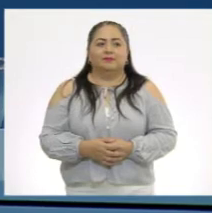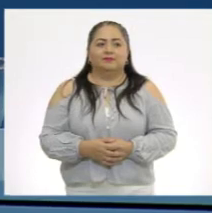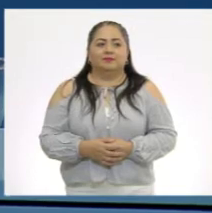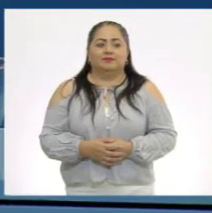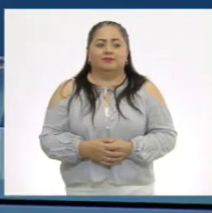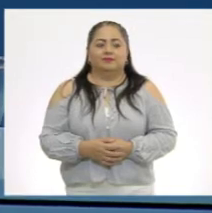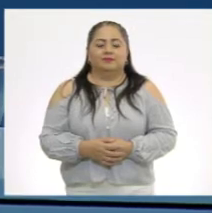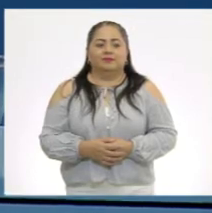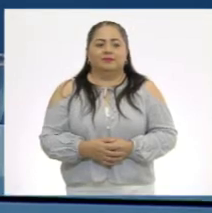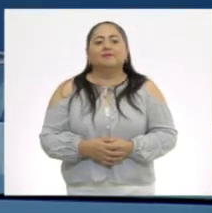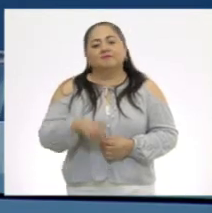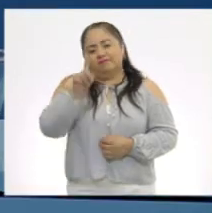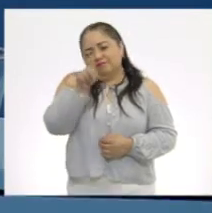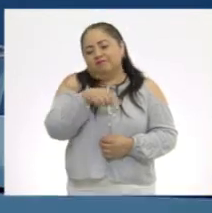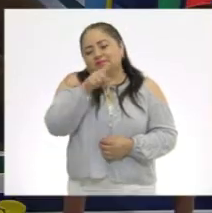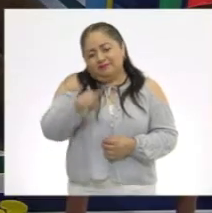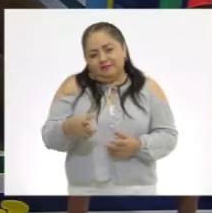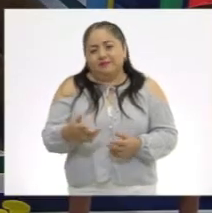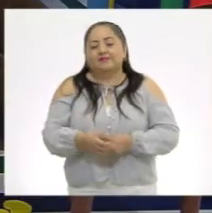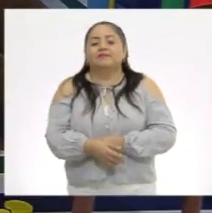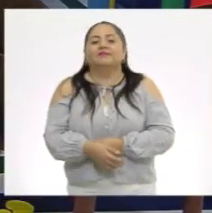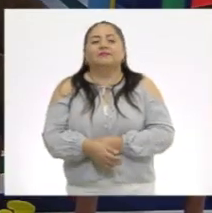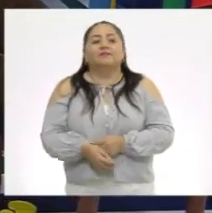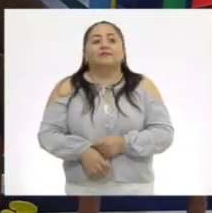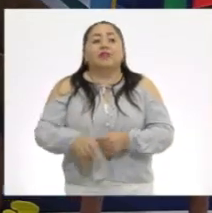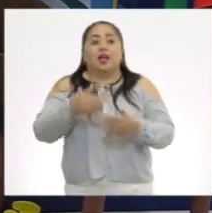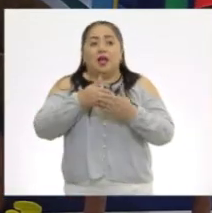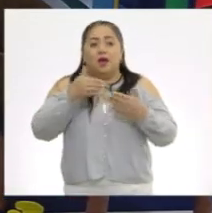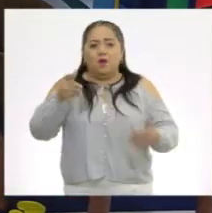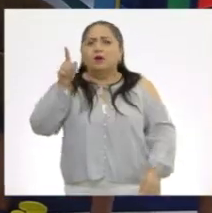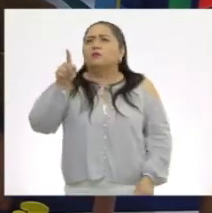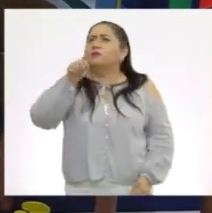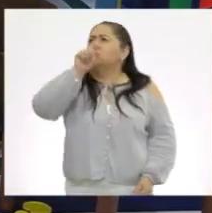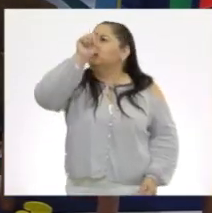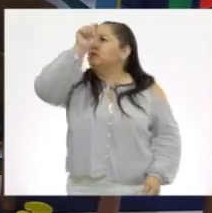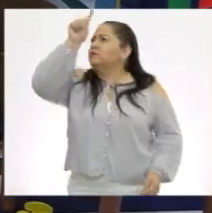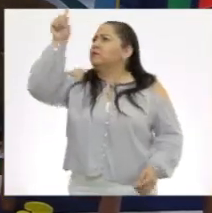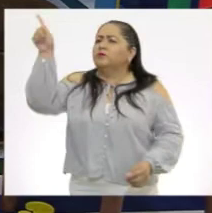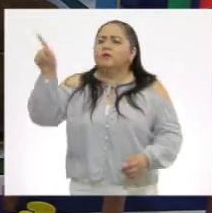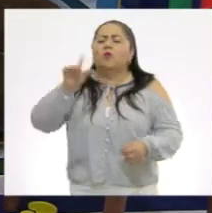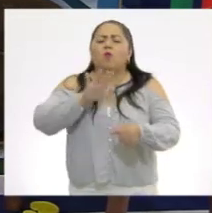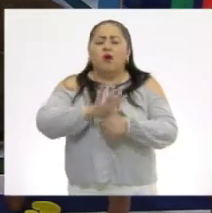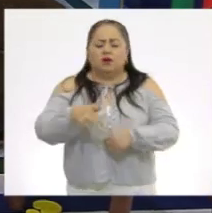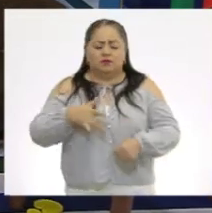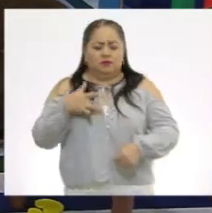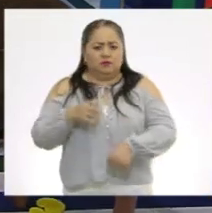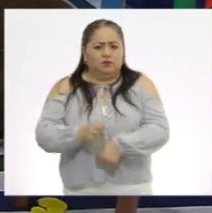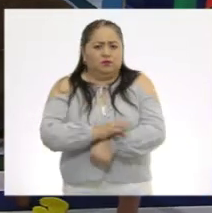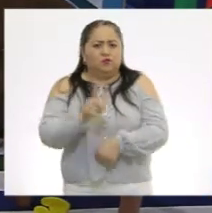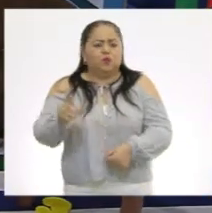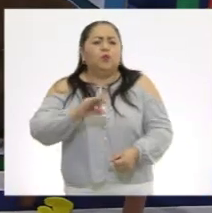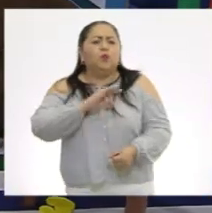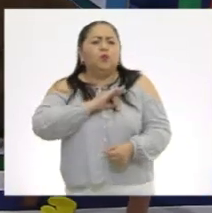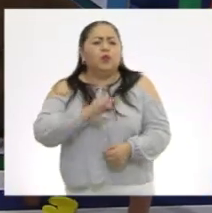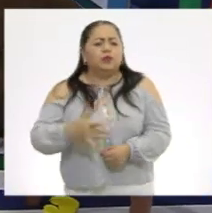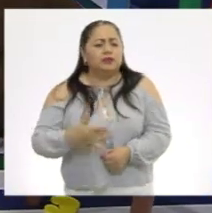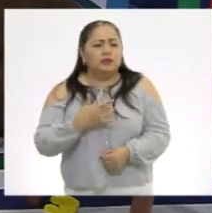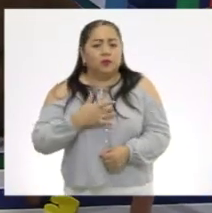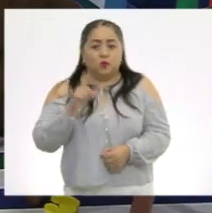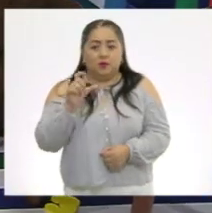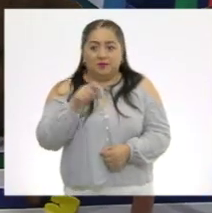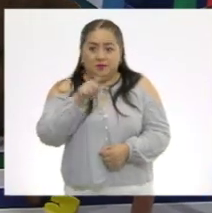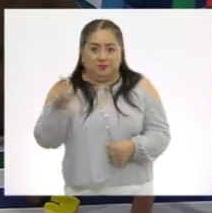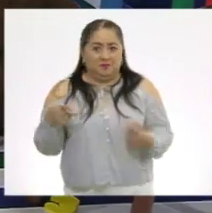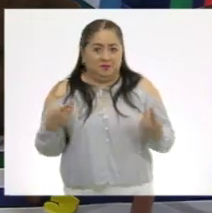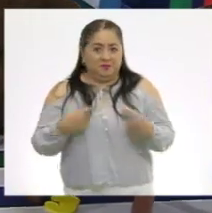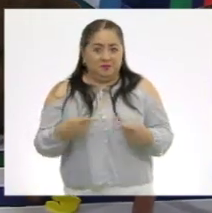porque no van a caber las demás. Ahora, te invito a que en el pizarrón descubras qué emoción es la que puedes sentir cuando estas personas